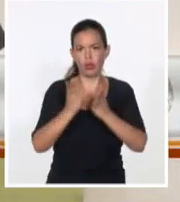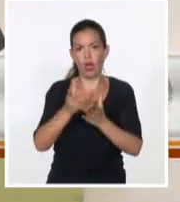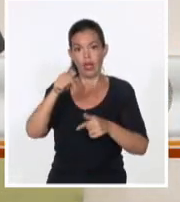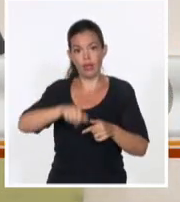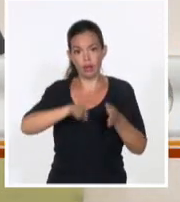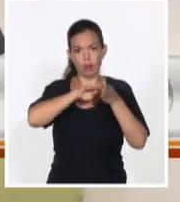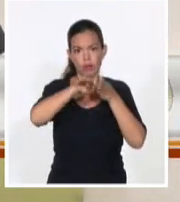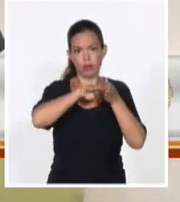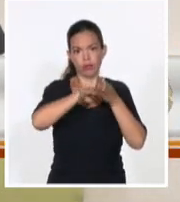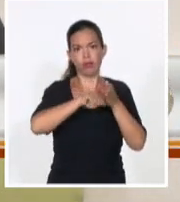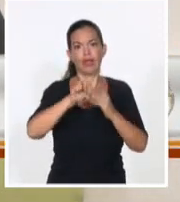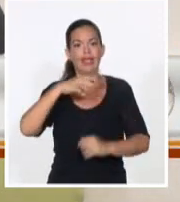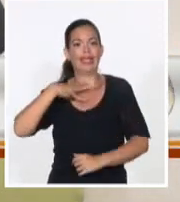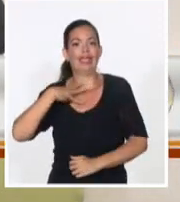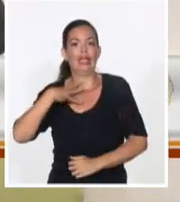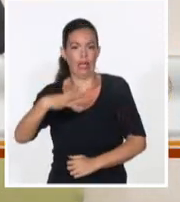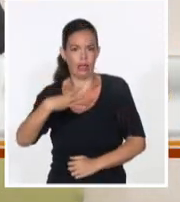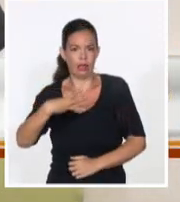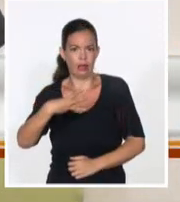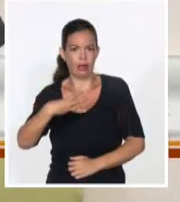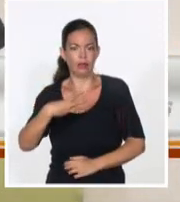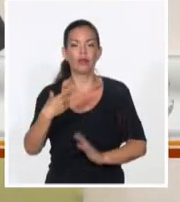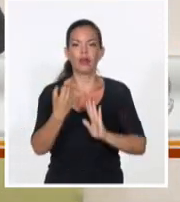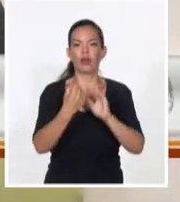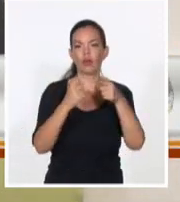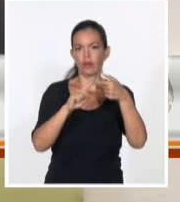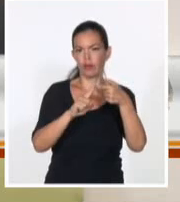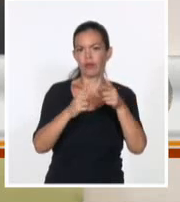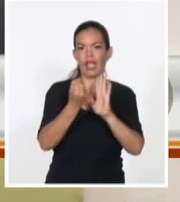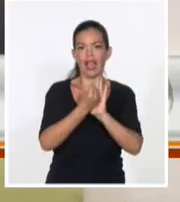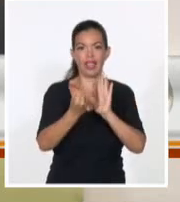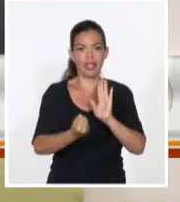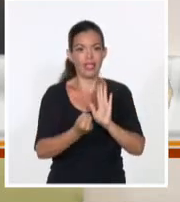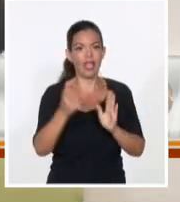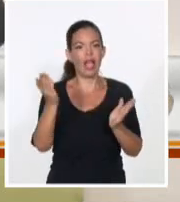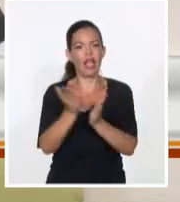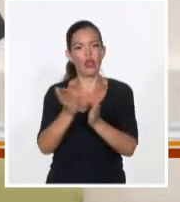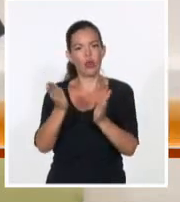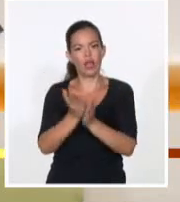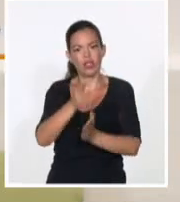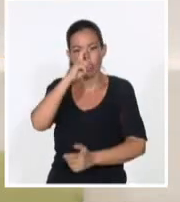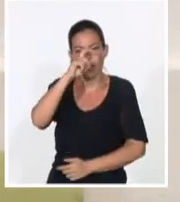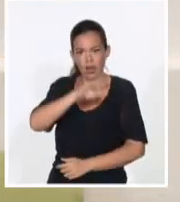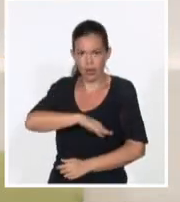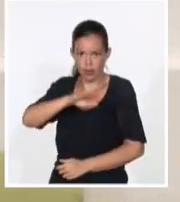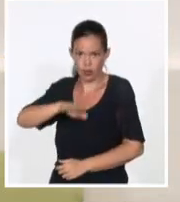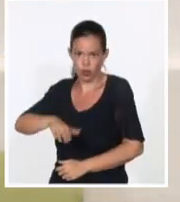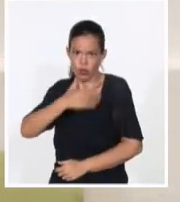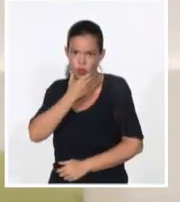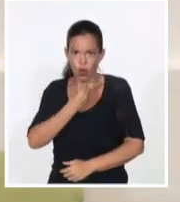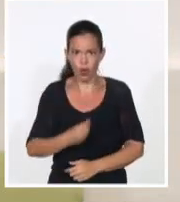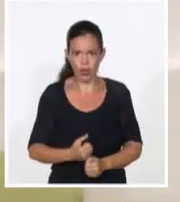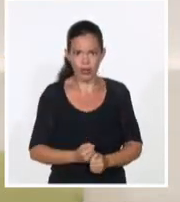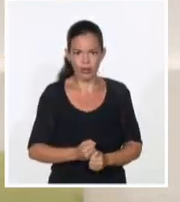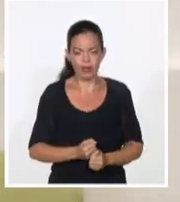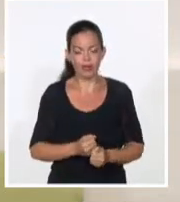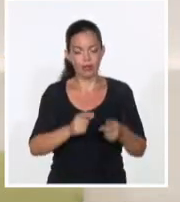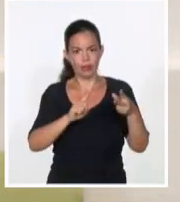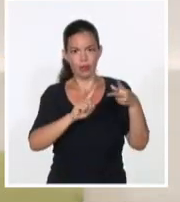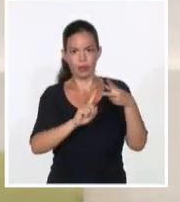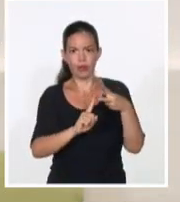que tienen que ver con asegurar la educación de todas niñas, niños y adolescentes, mantener la